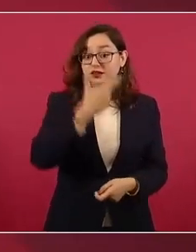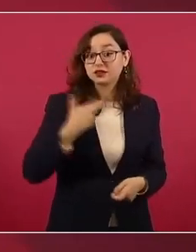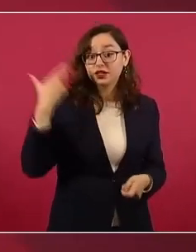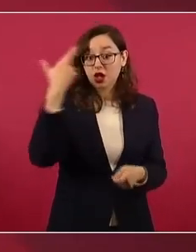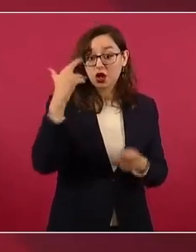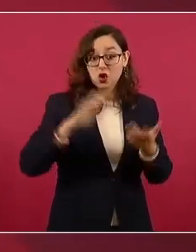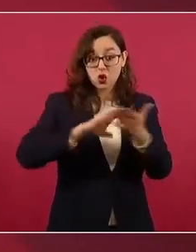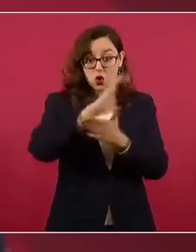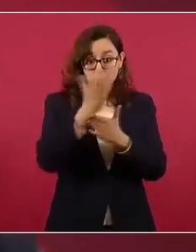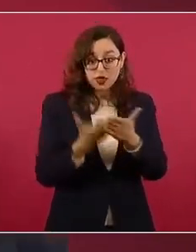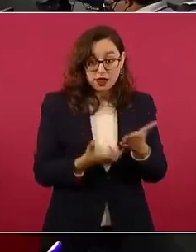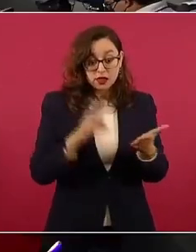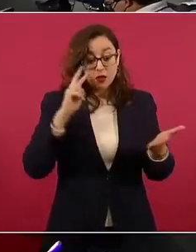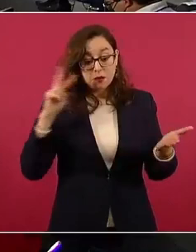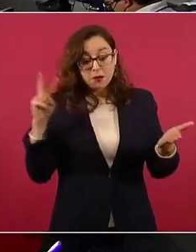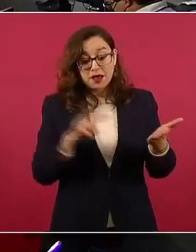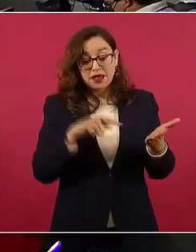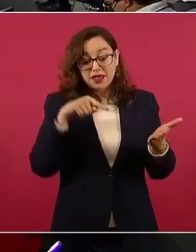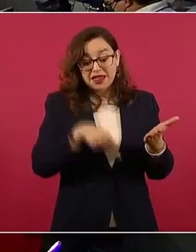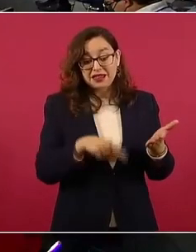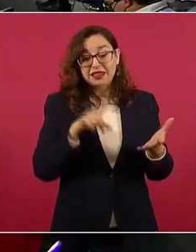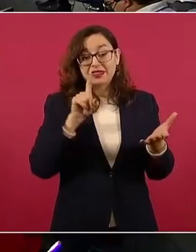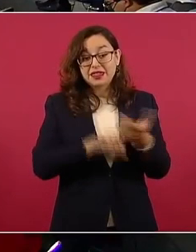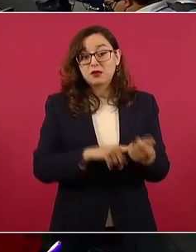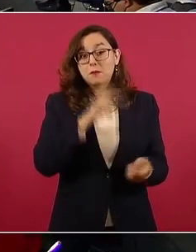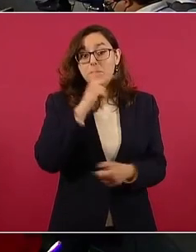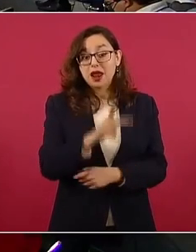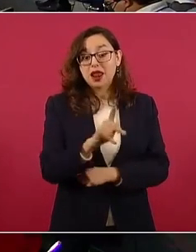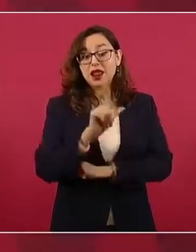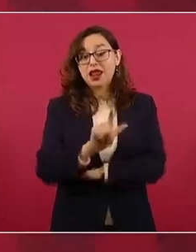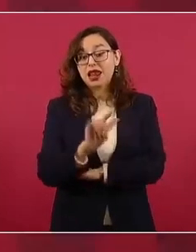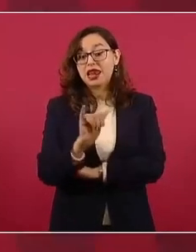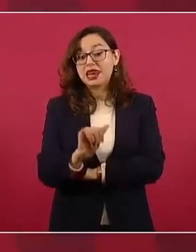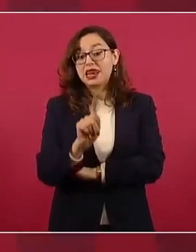concesiones otorgadas para la explotación del litio,